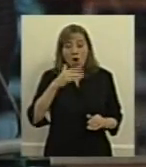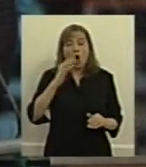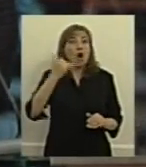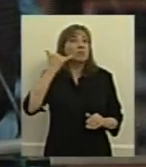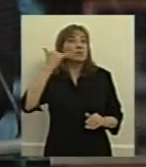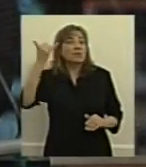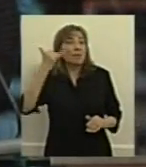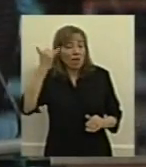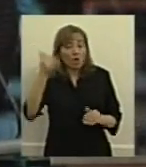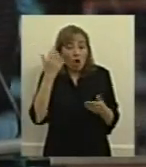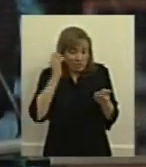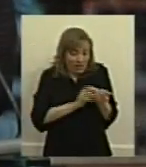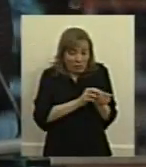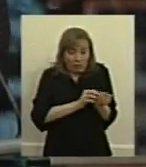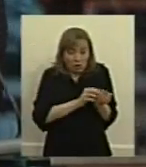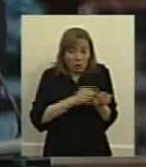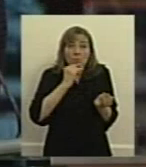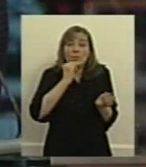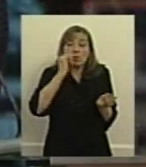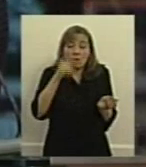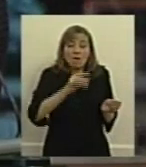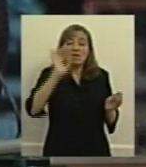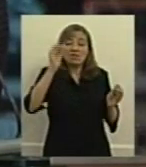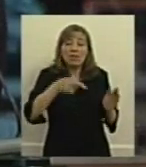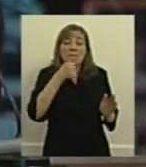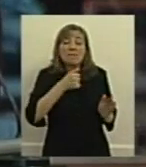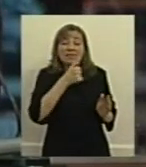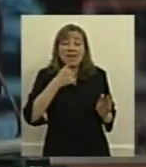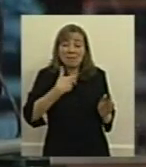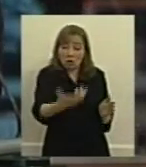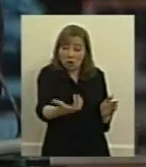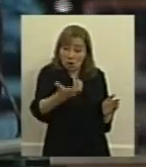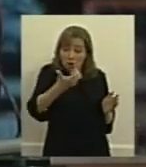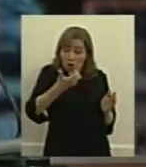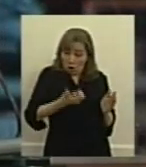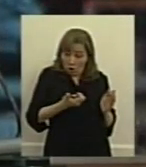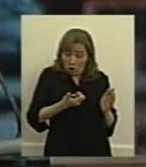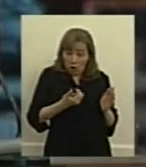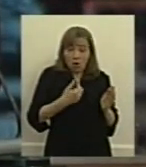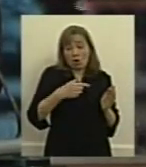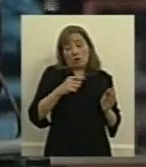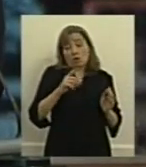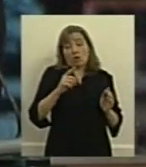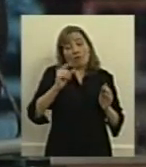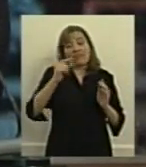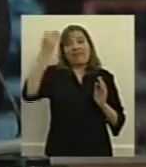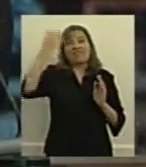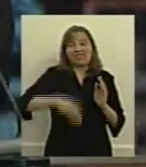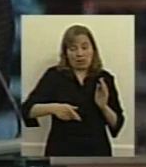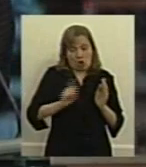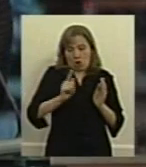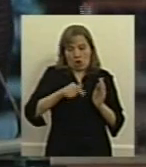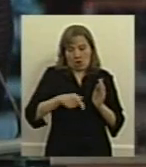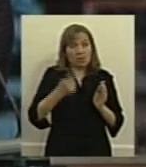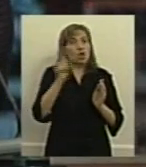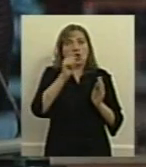de su celular poder saber que el medicamento que está recibiendo no solamente no está vencido no solamente